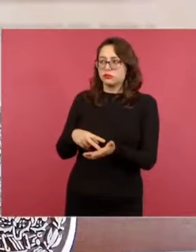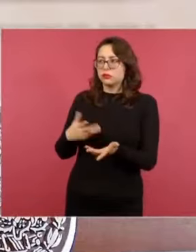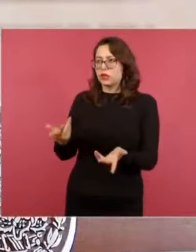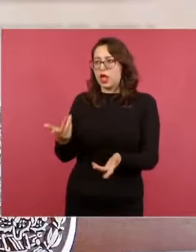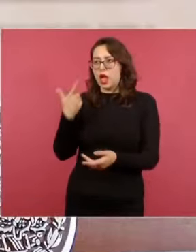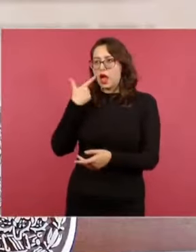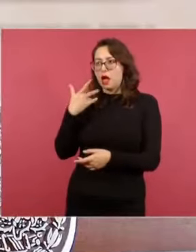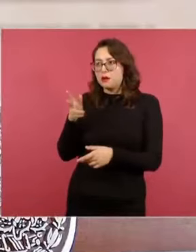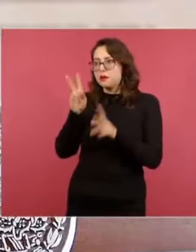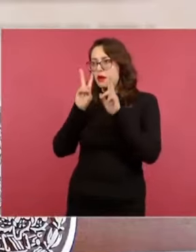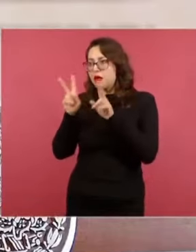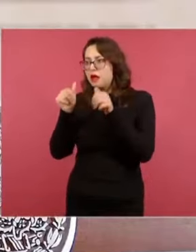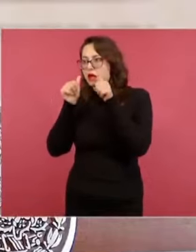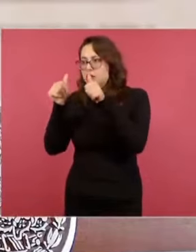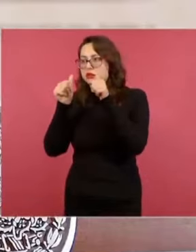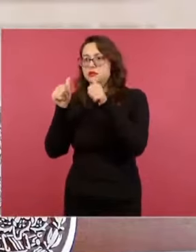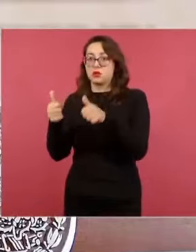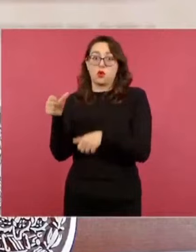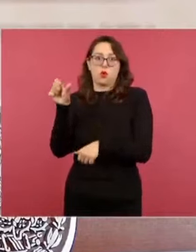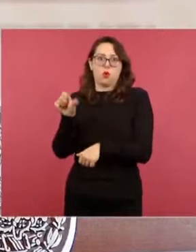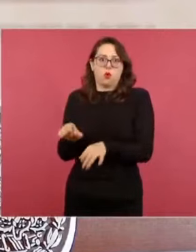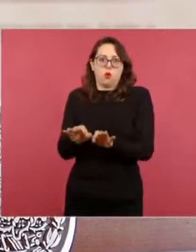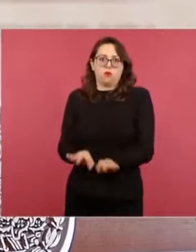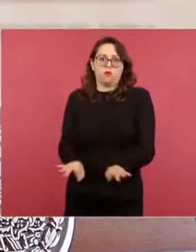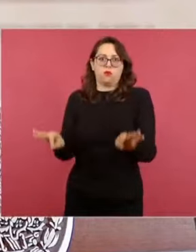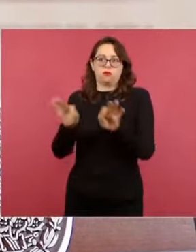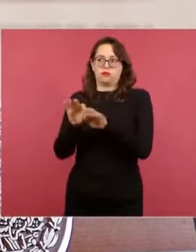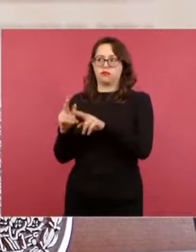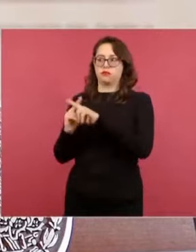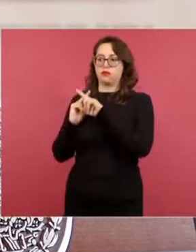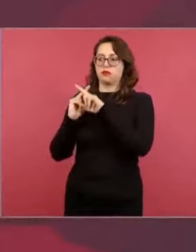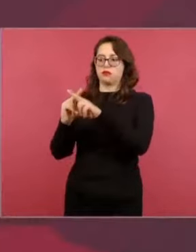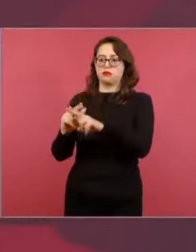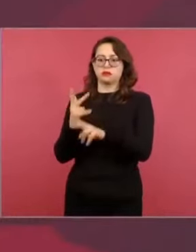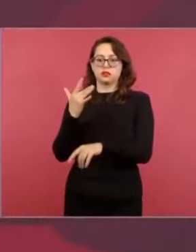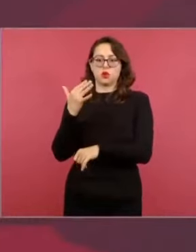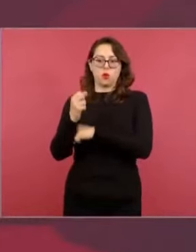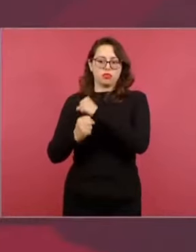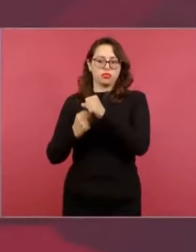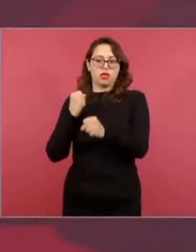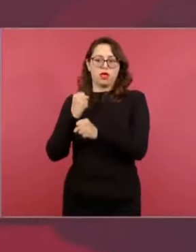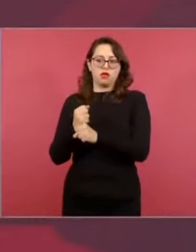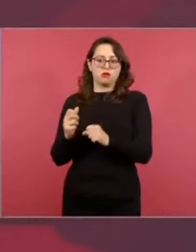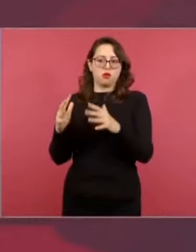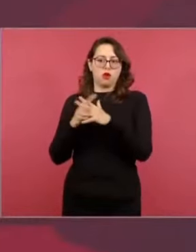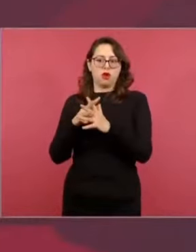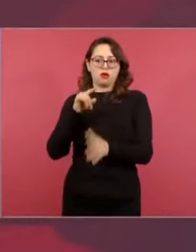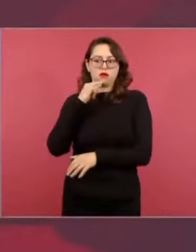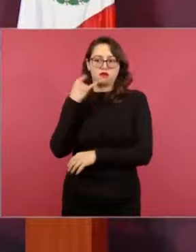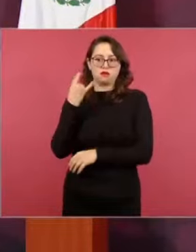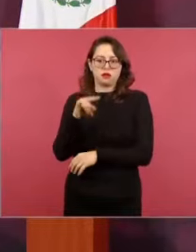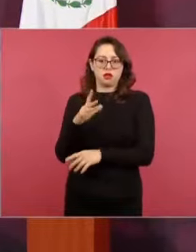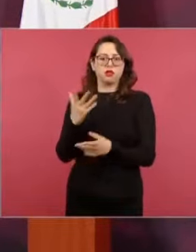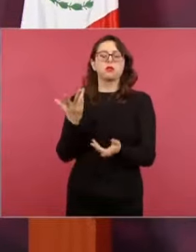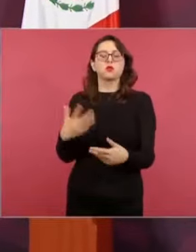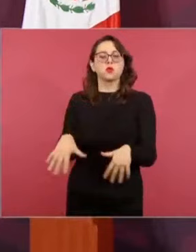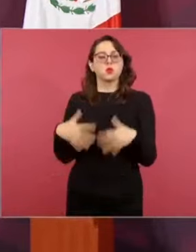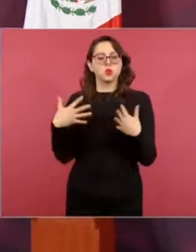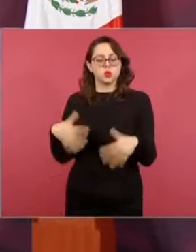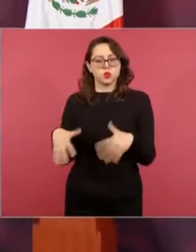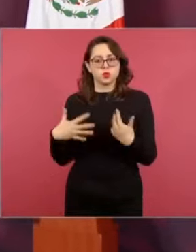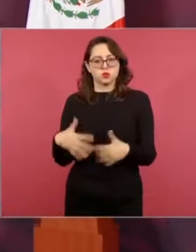septiembre, 50 años del golpe en Chile. Así que estaremos muy